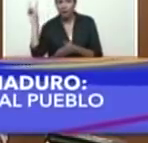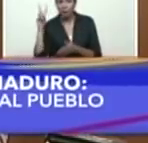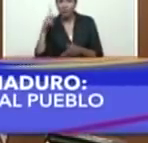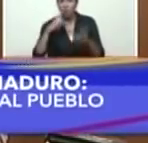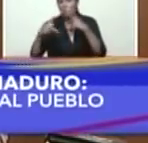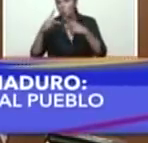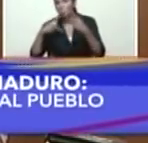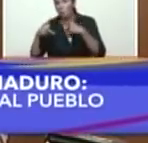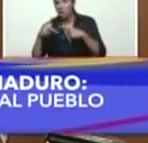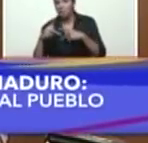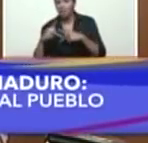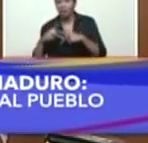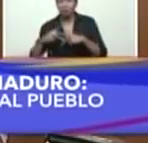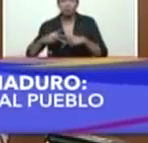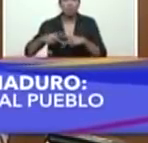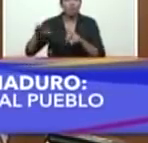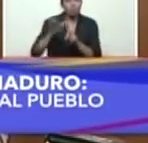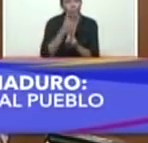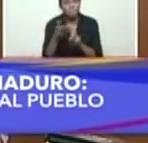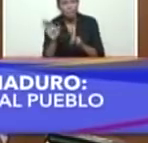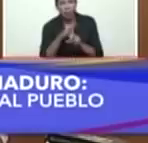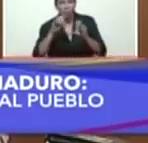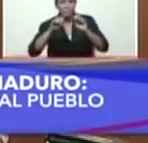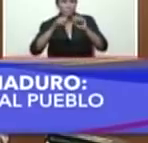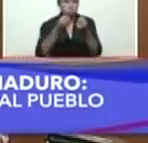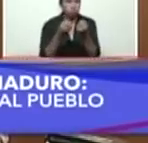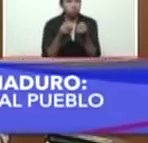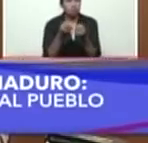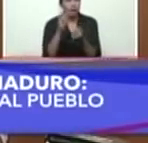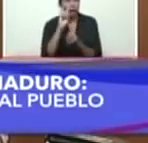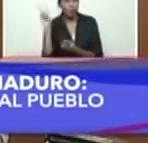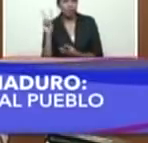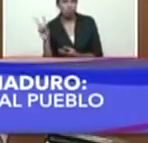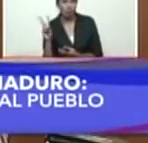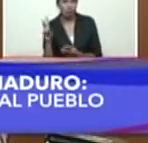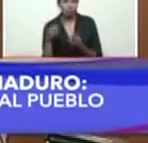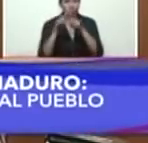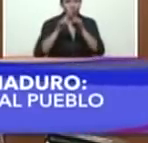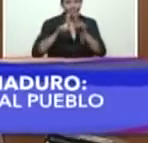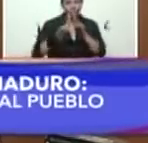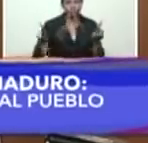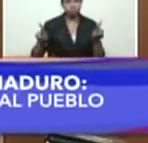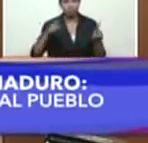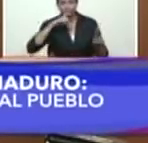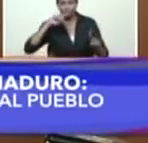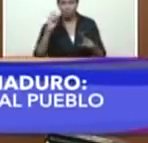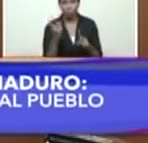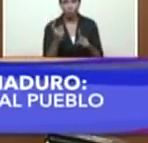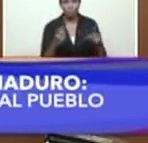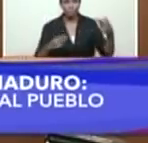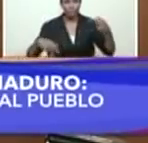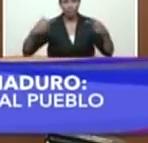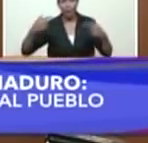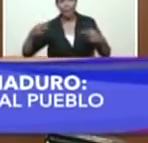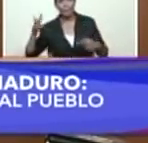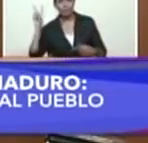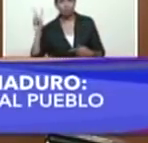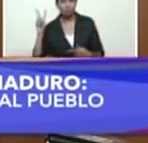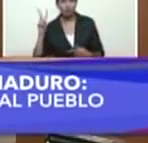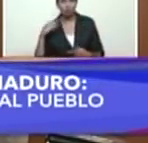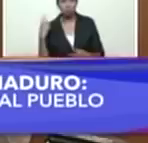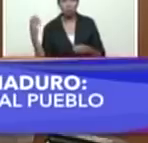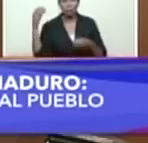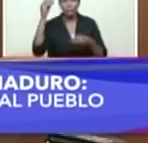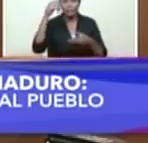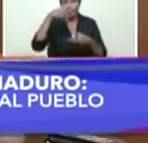de sabotaje permanente, de sedición, de división, de odio entre los venezolanos, que le aportan al